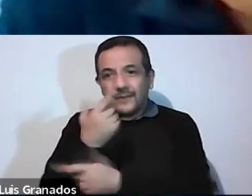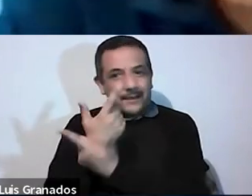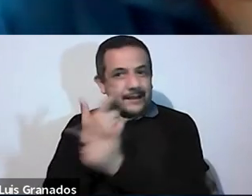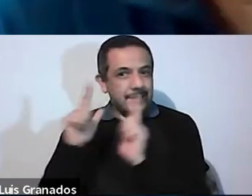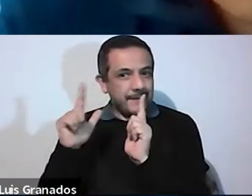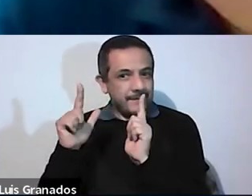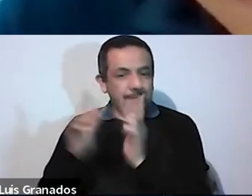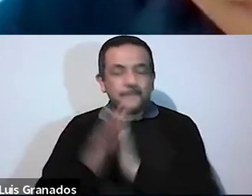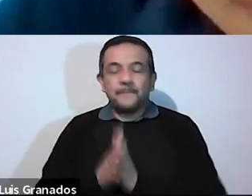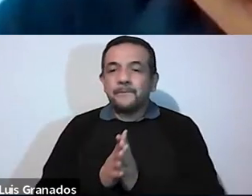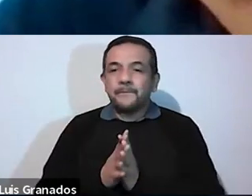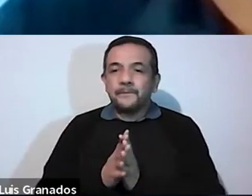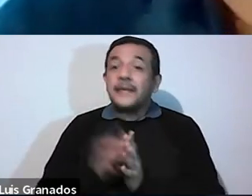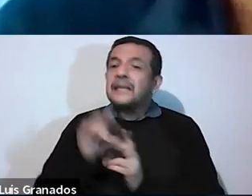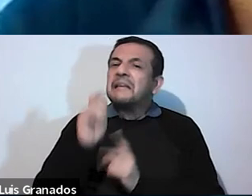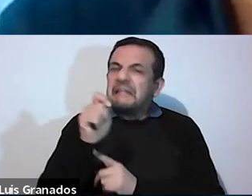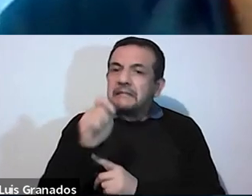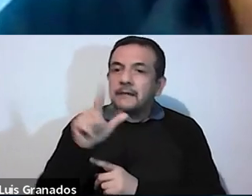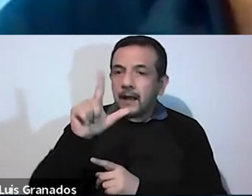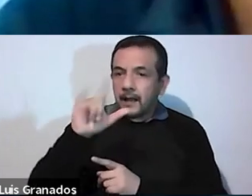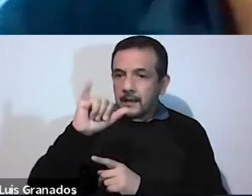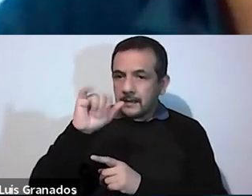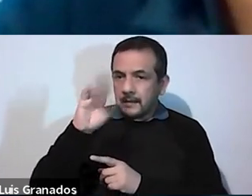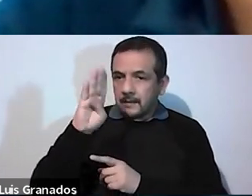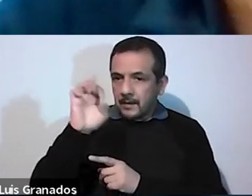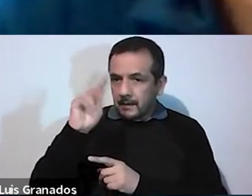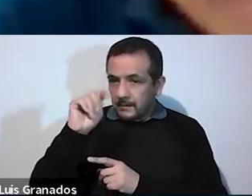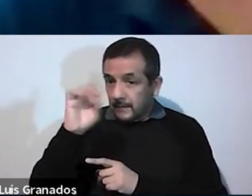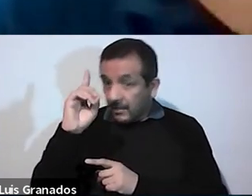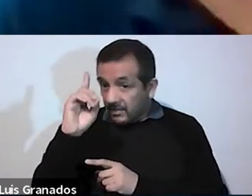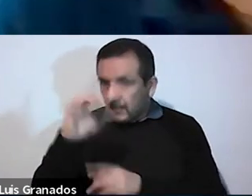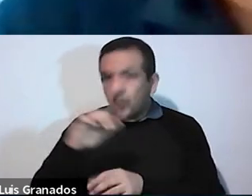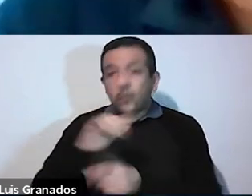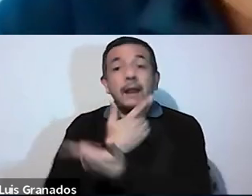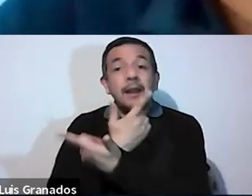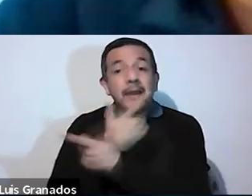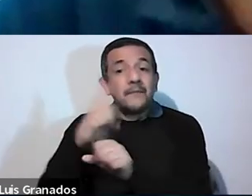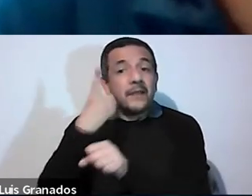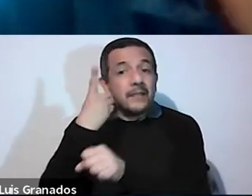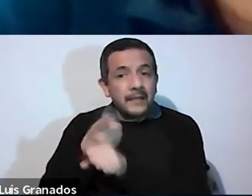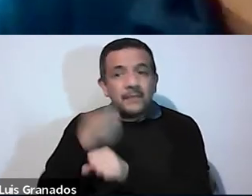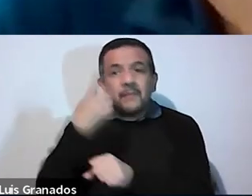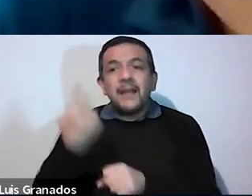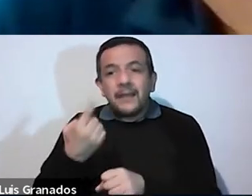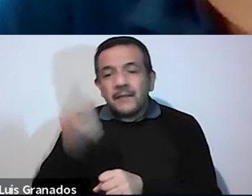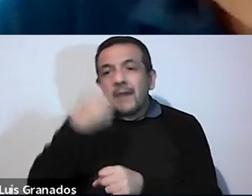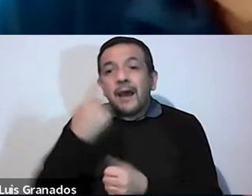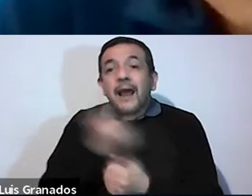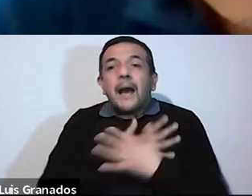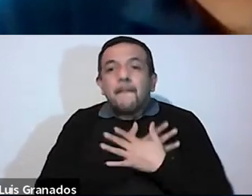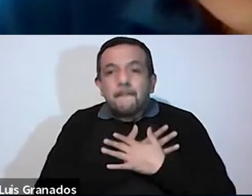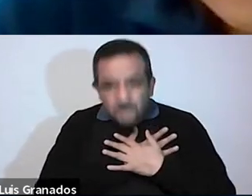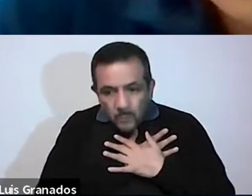pero es una libertad ¿para qué? ¿verdad? Una libertad para amar, para compartir eso que vive